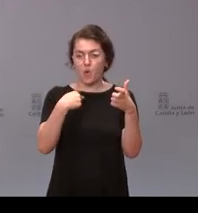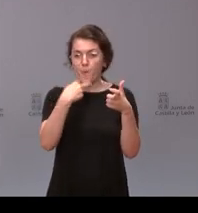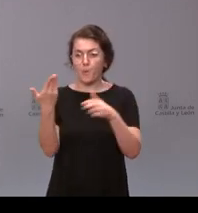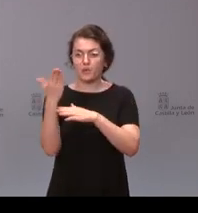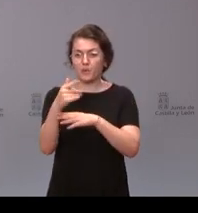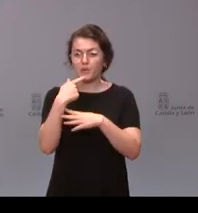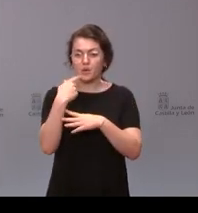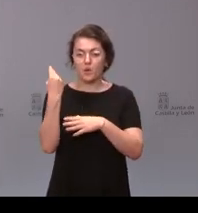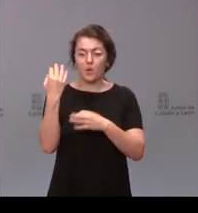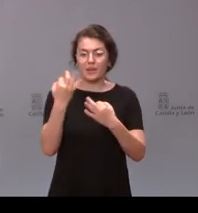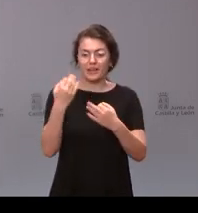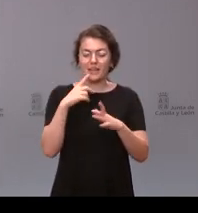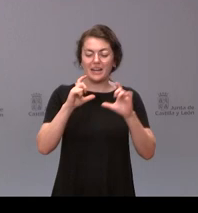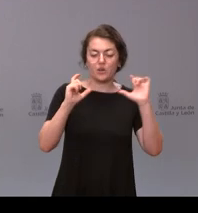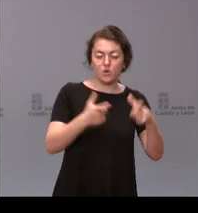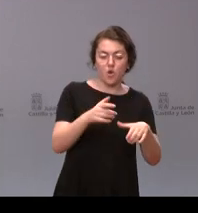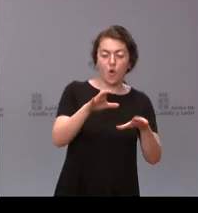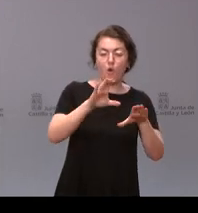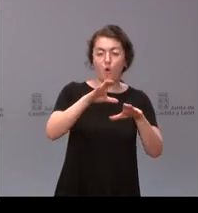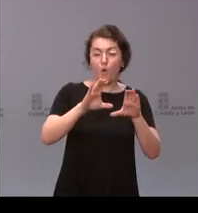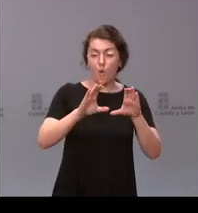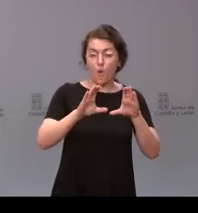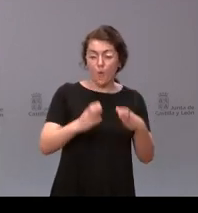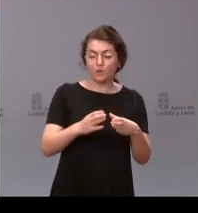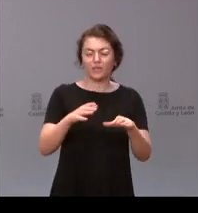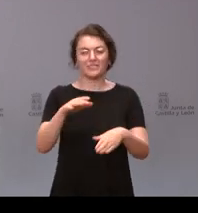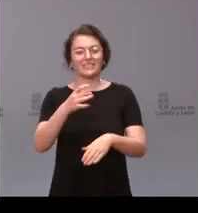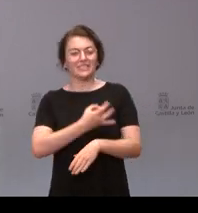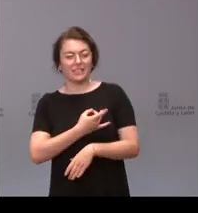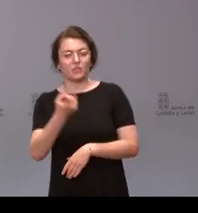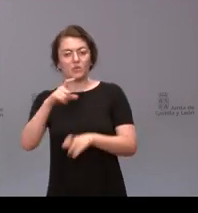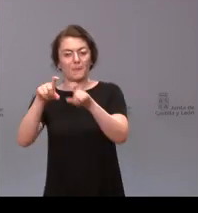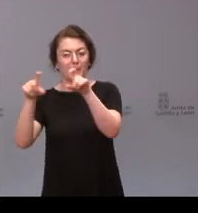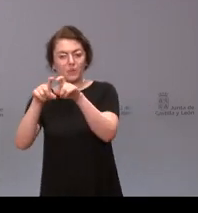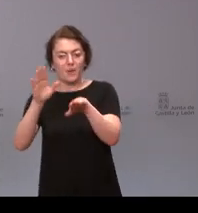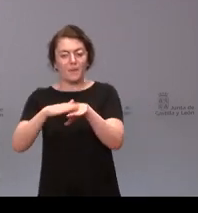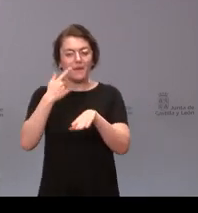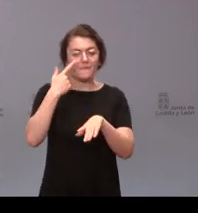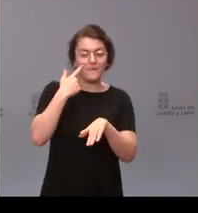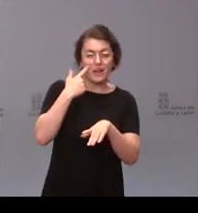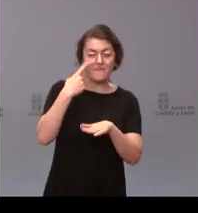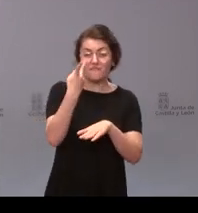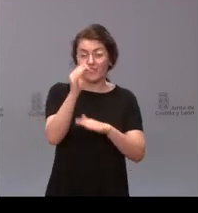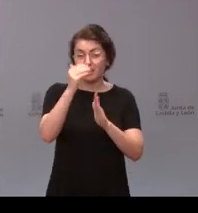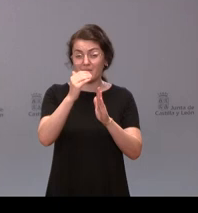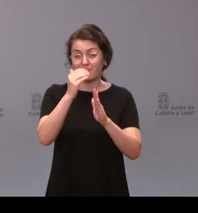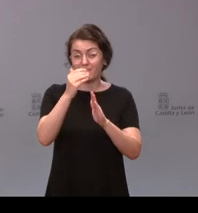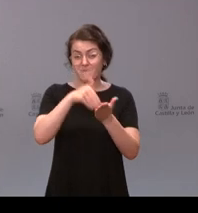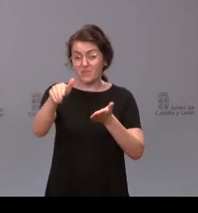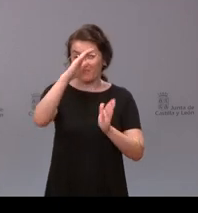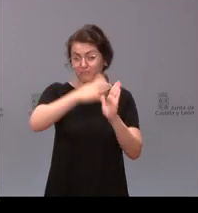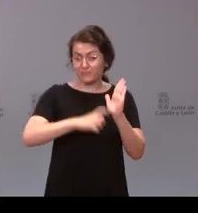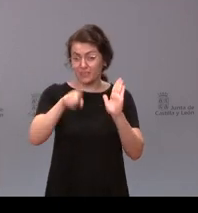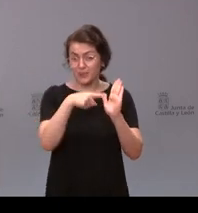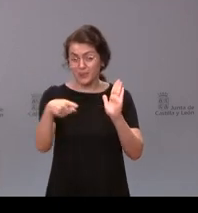reunión entre la Junta, sindicatos y patronal para negociar o no el recorte de los 20 millones. Sí que me gustaría si